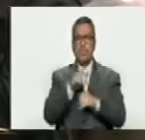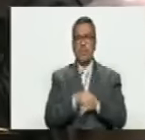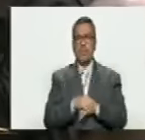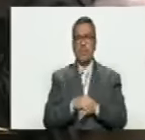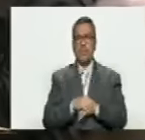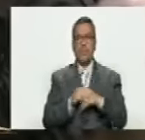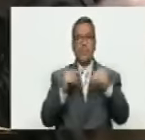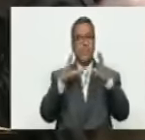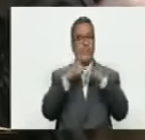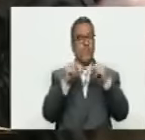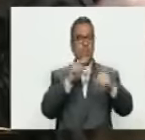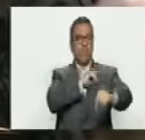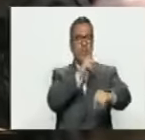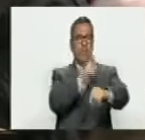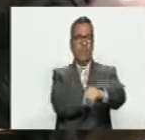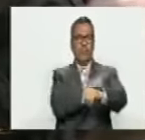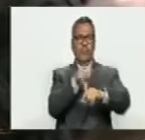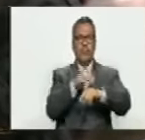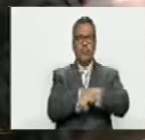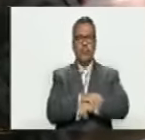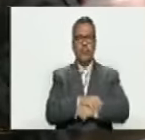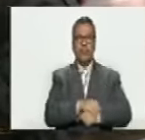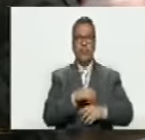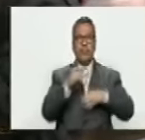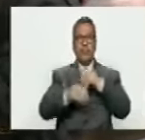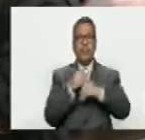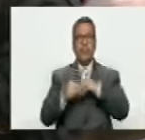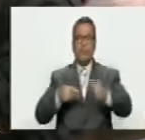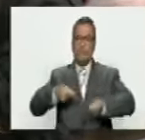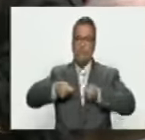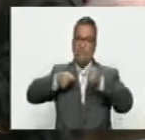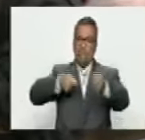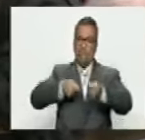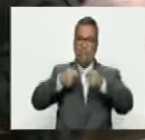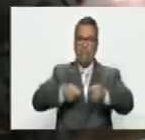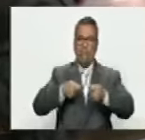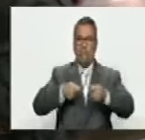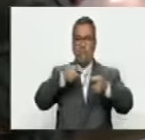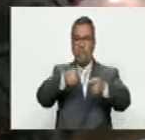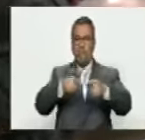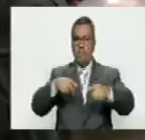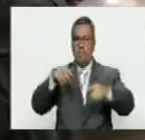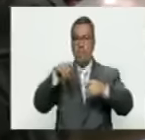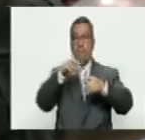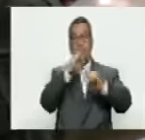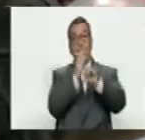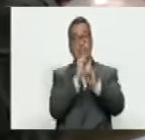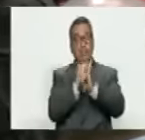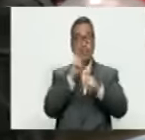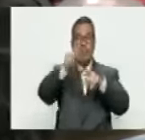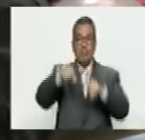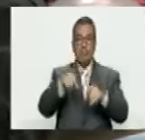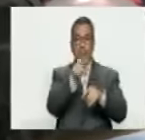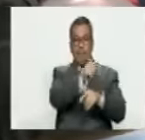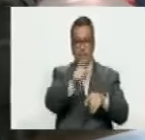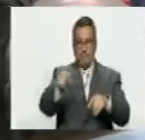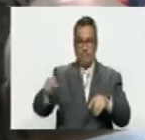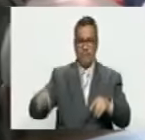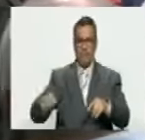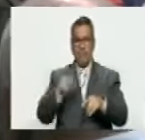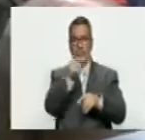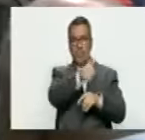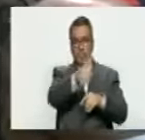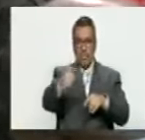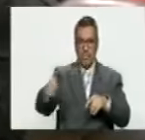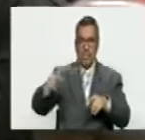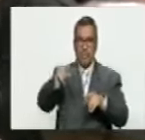con todo su poderío hicieron ataques desde el ataque cibernético hasta el ataque personalizado a cada